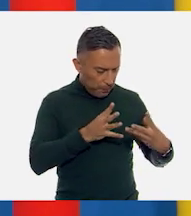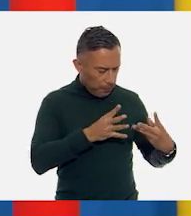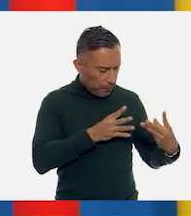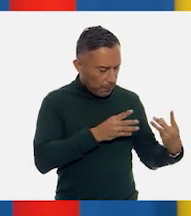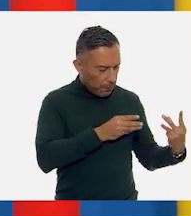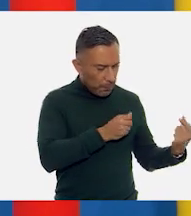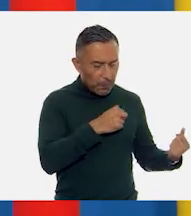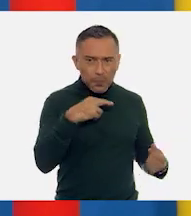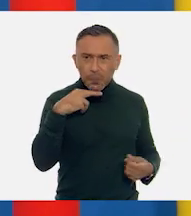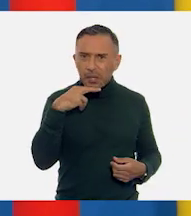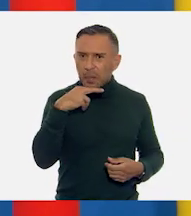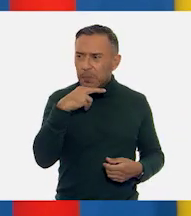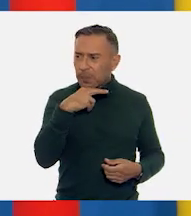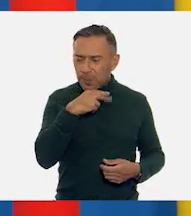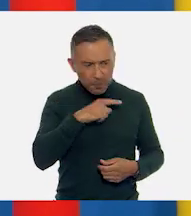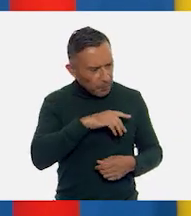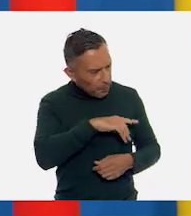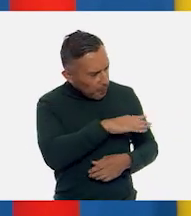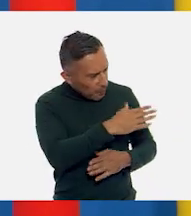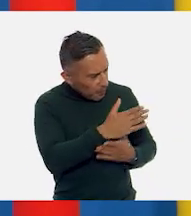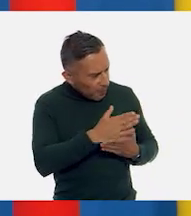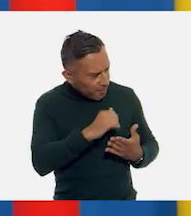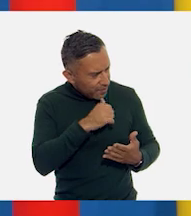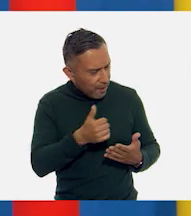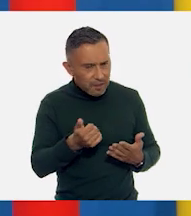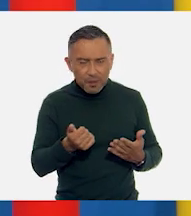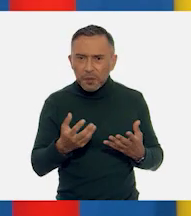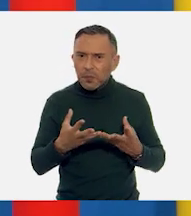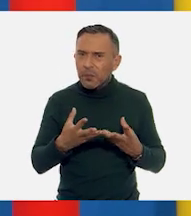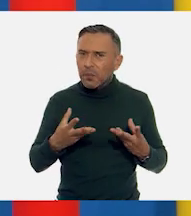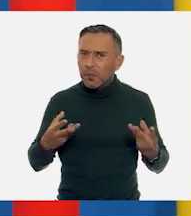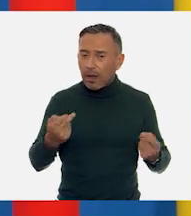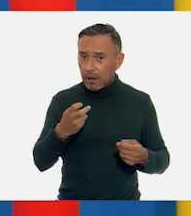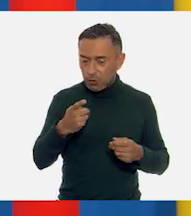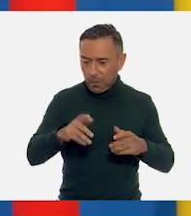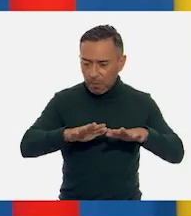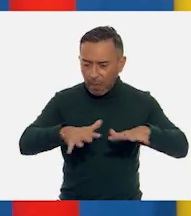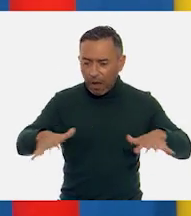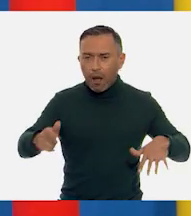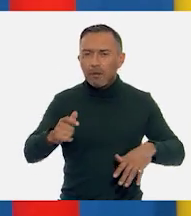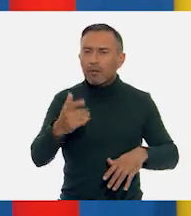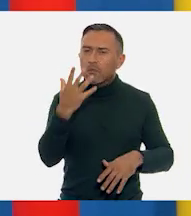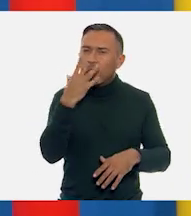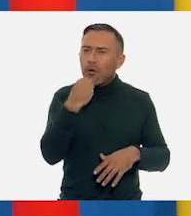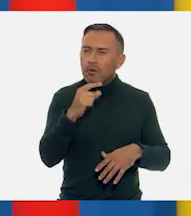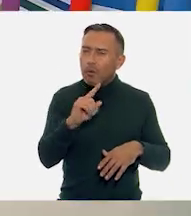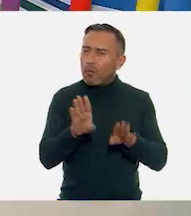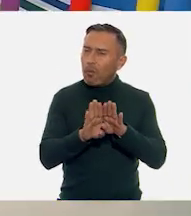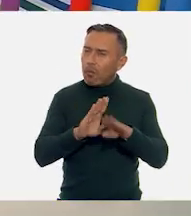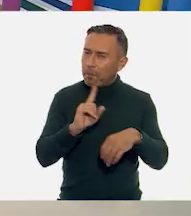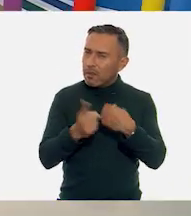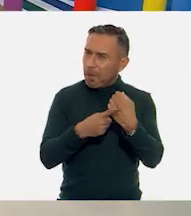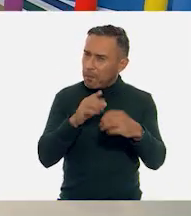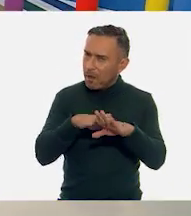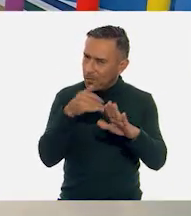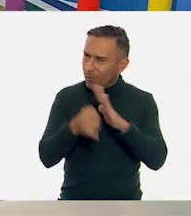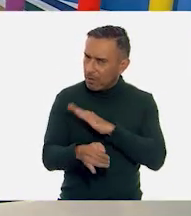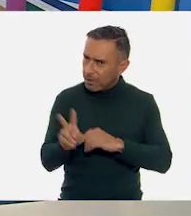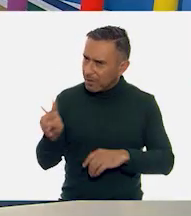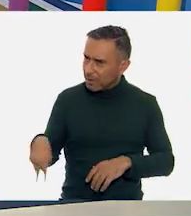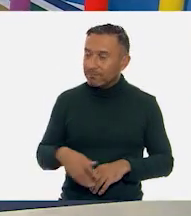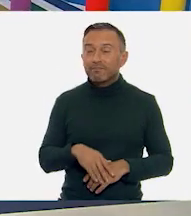Entonces, ya no sabemos por dónde pasamos. A mí se me hace esto, pues, una metáfora muy, muy profunda, ¿no lo crees, maestra? Así es.